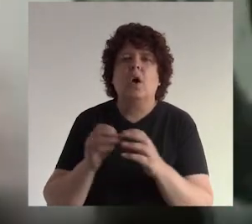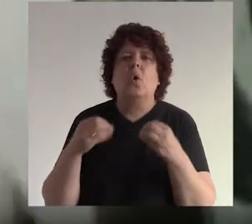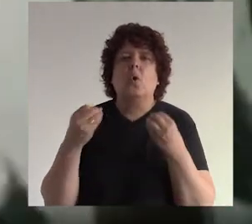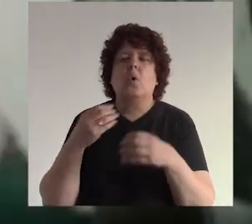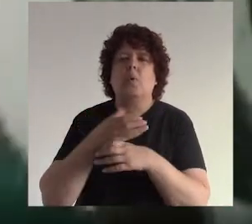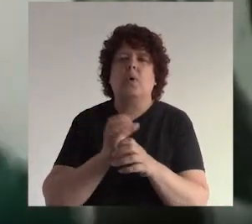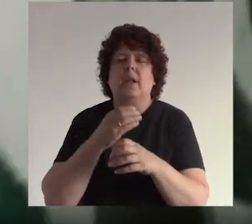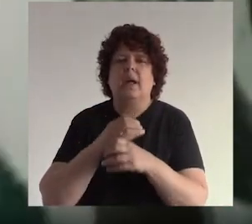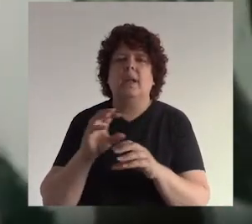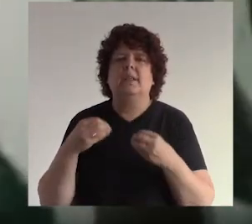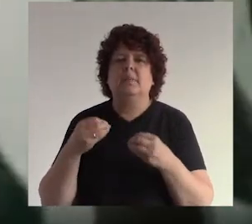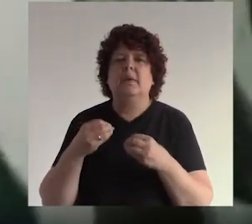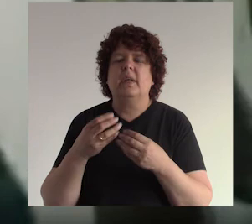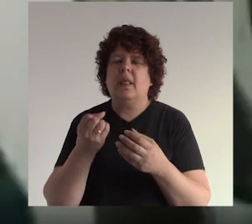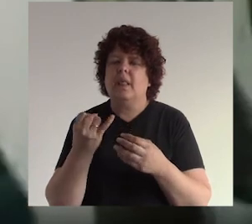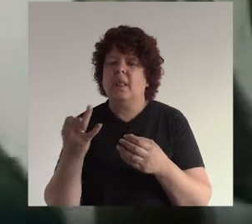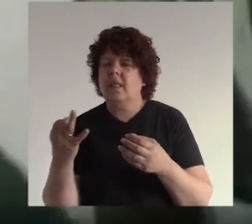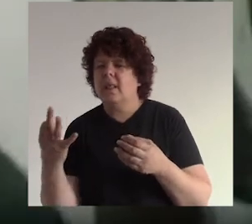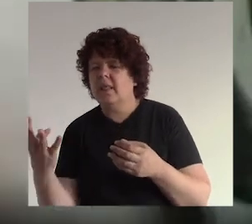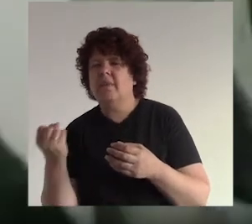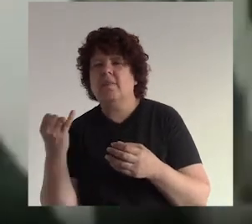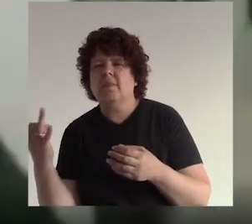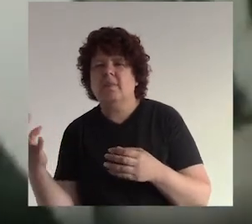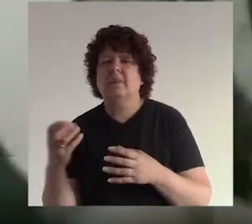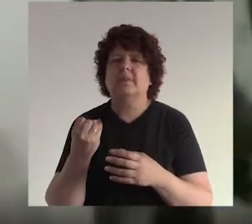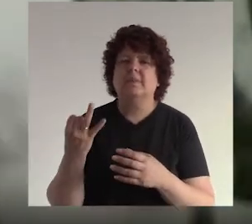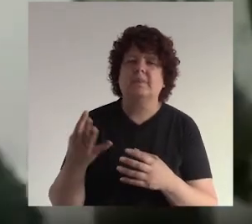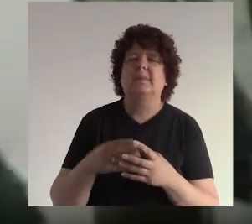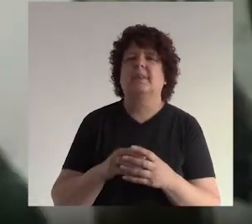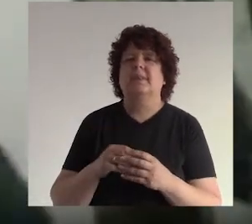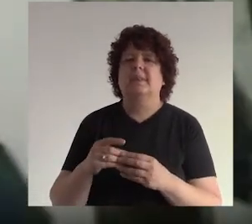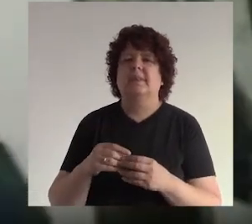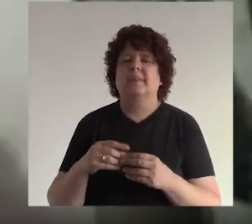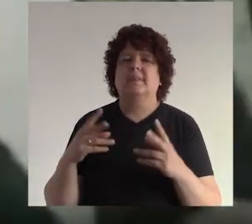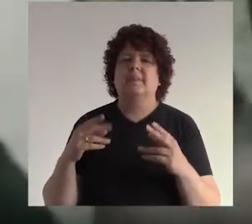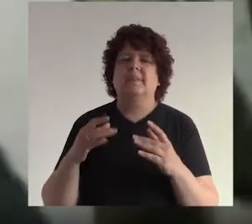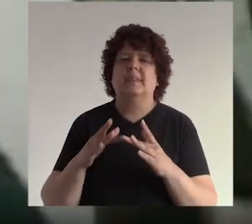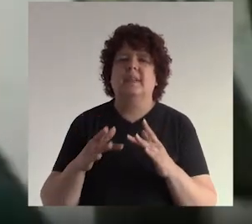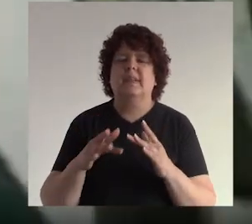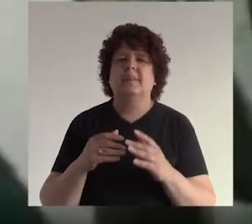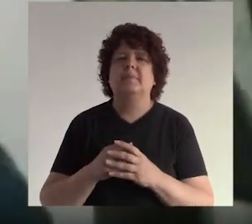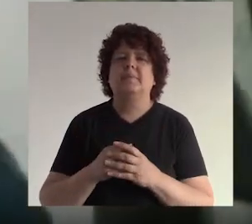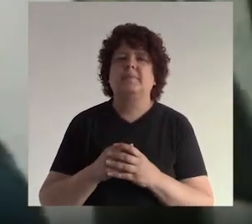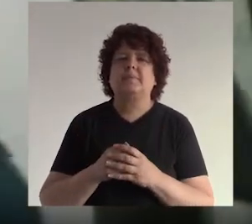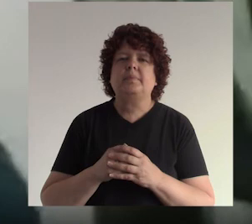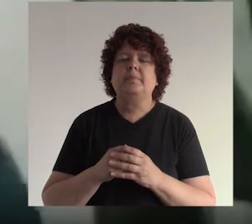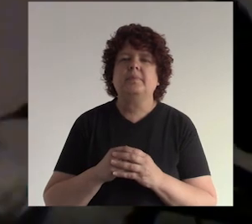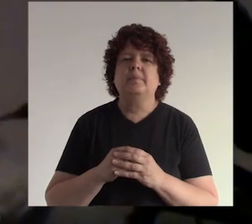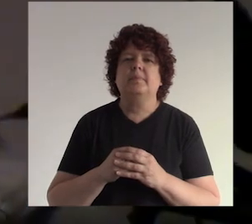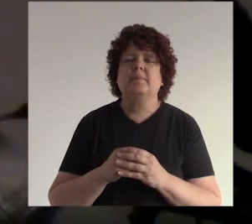el cómo crear y si se puede en varios fanpage o como le decía Freddy eso pregunta porque creo que se le fue al internet ¿no?